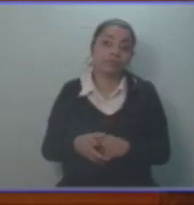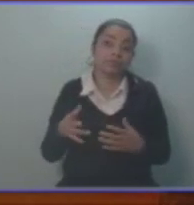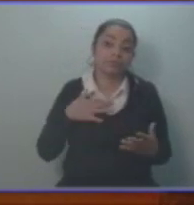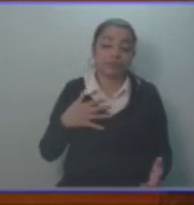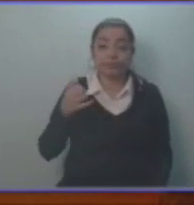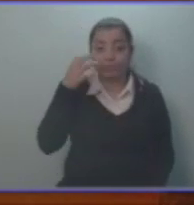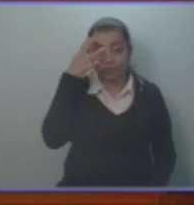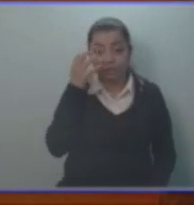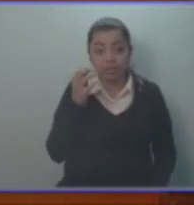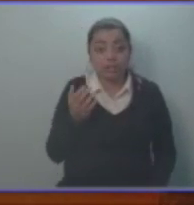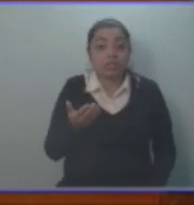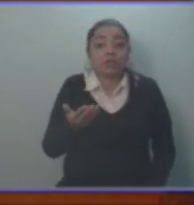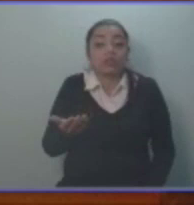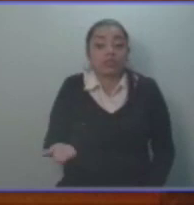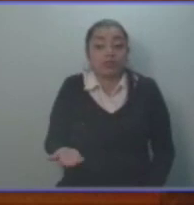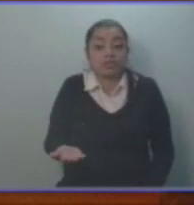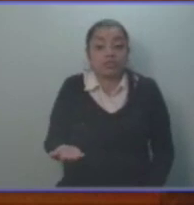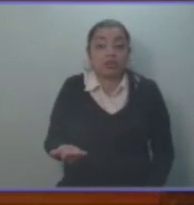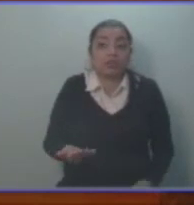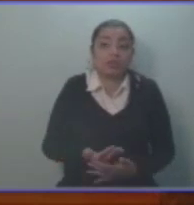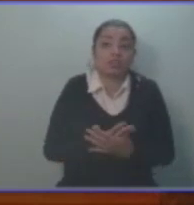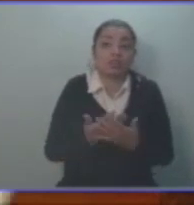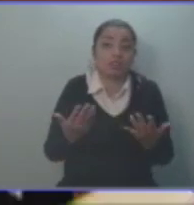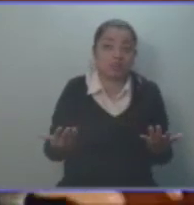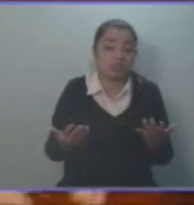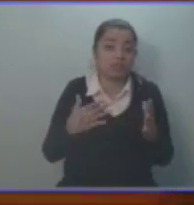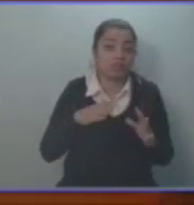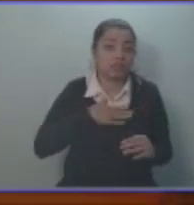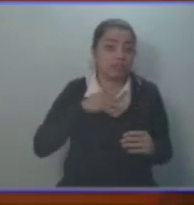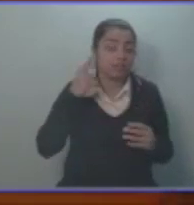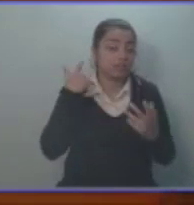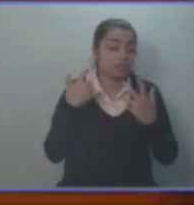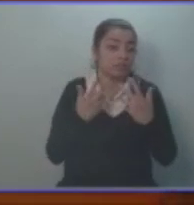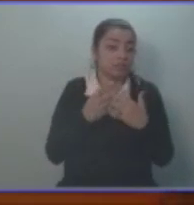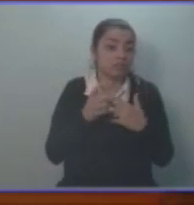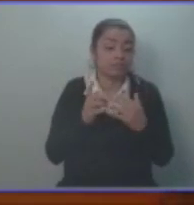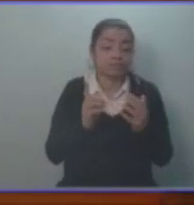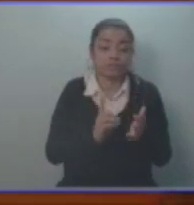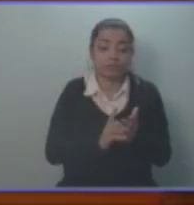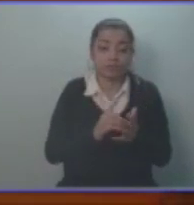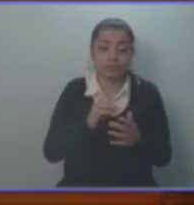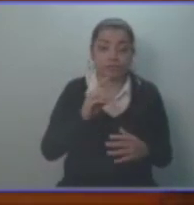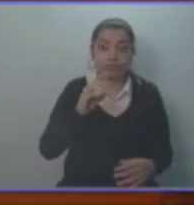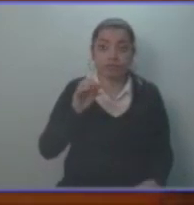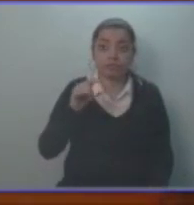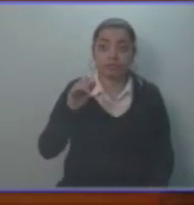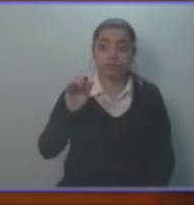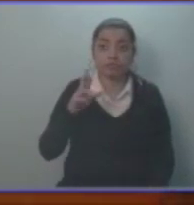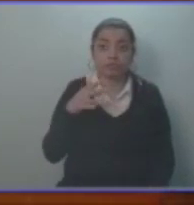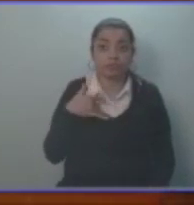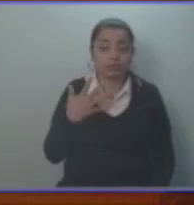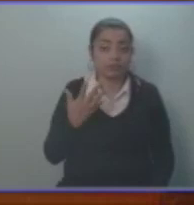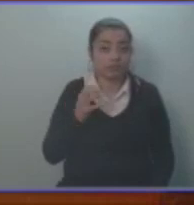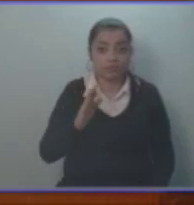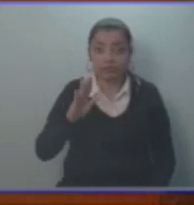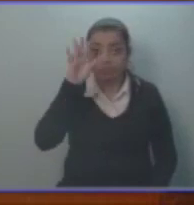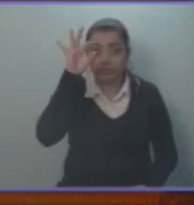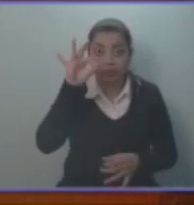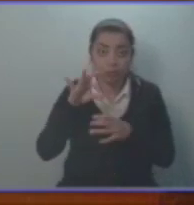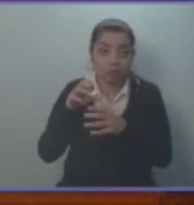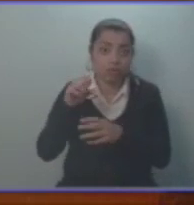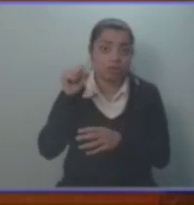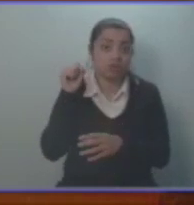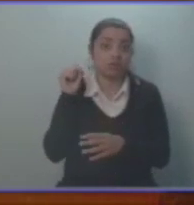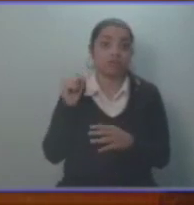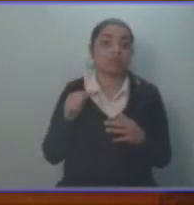haciendo eco a las palabras de mi colega Margarita Escobar debo abstenerme de participar en